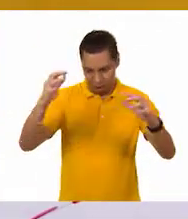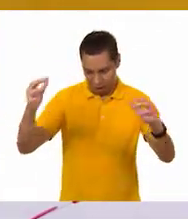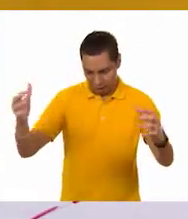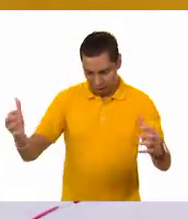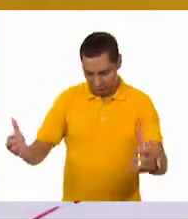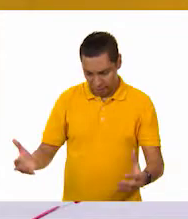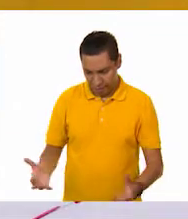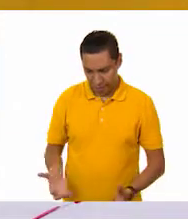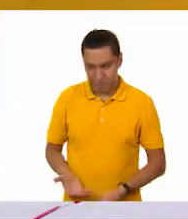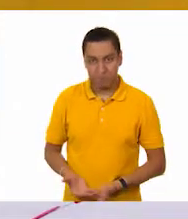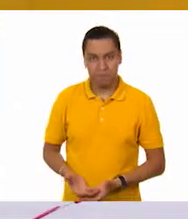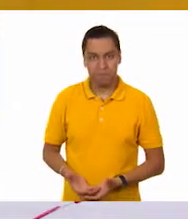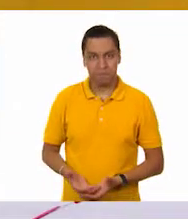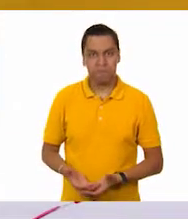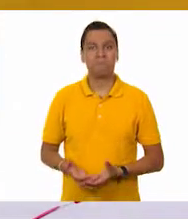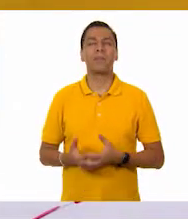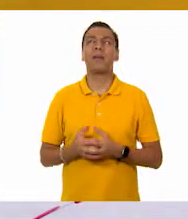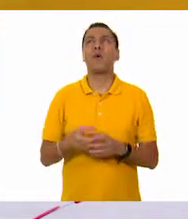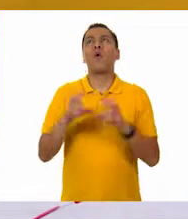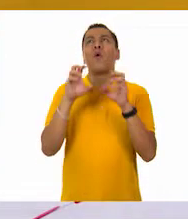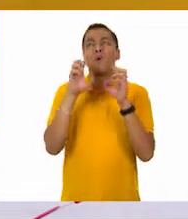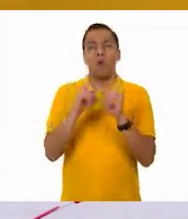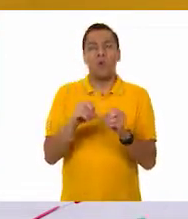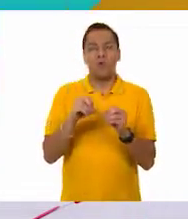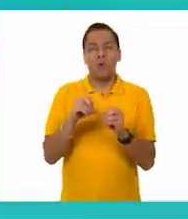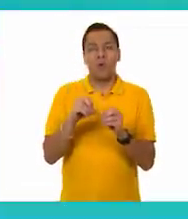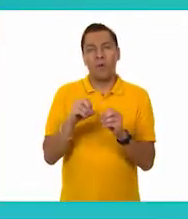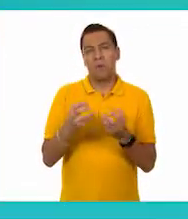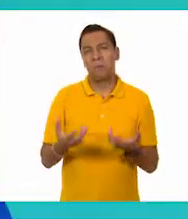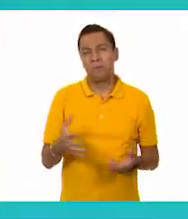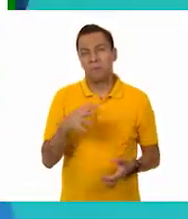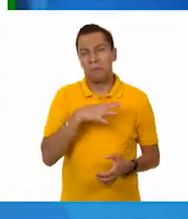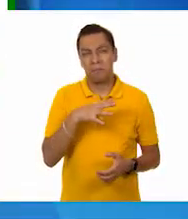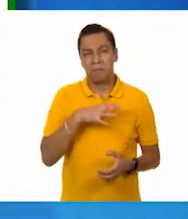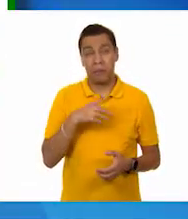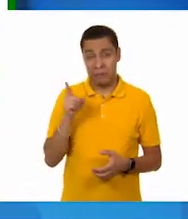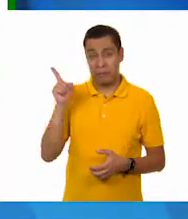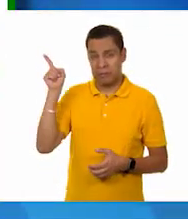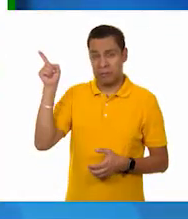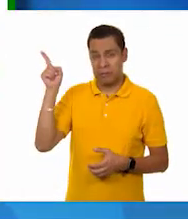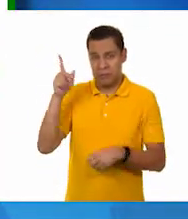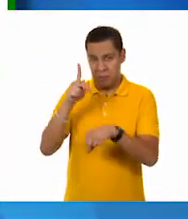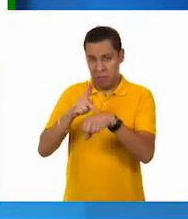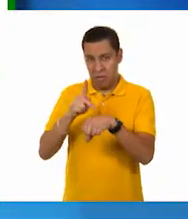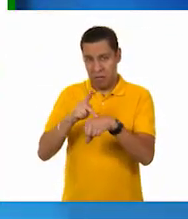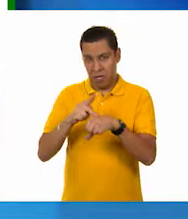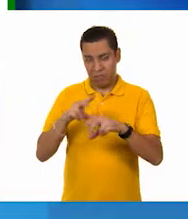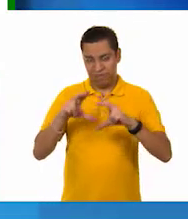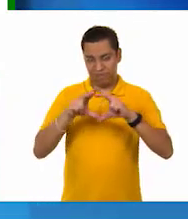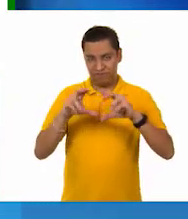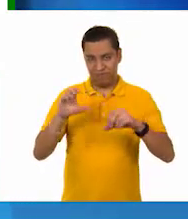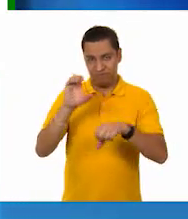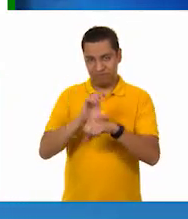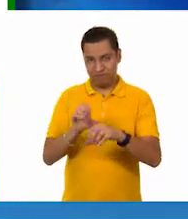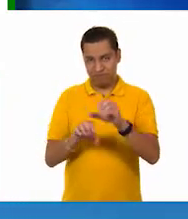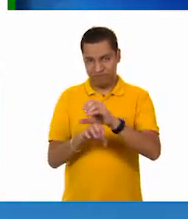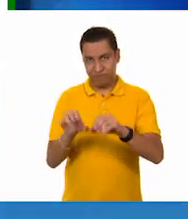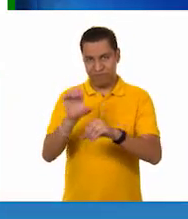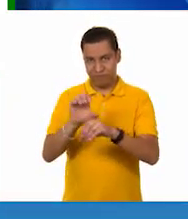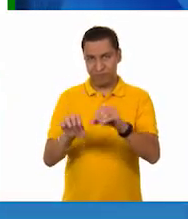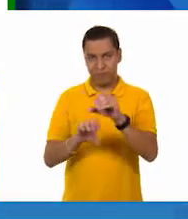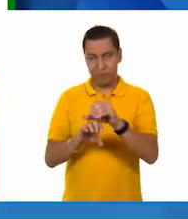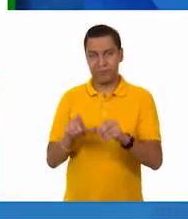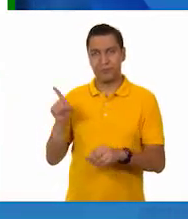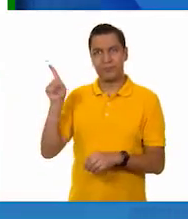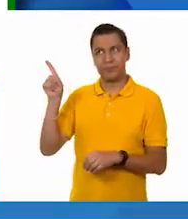también en casa tengo, pues, unas tabiques o rocas y, pues, están más pequeñas y